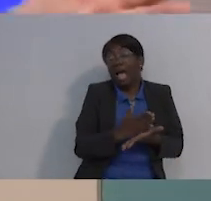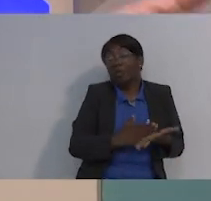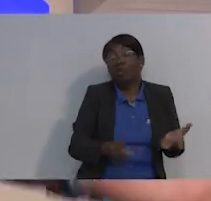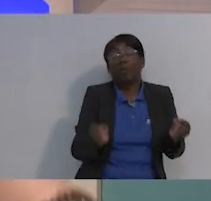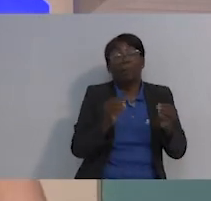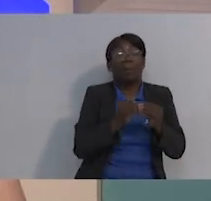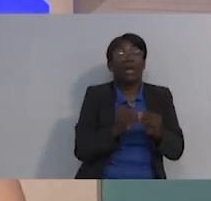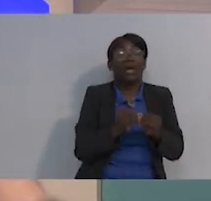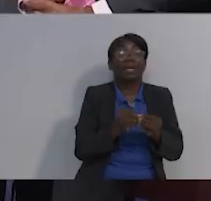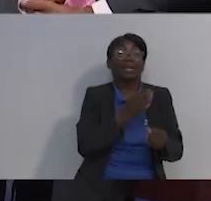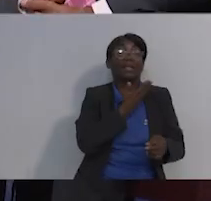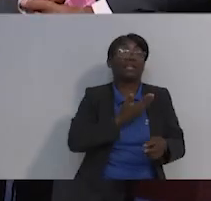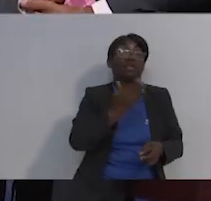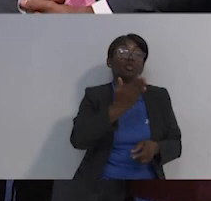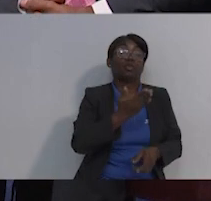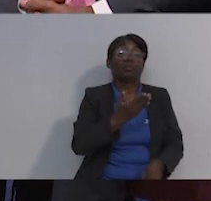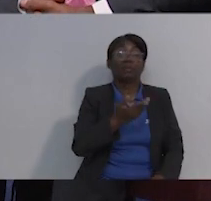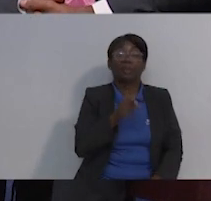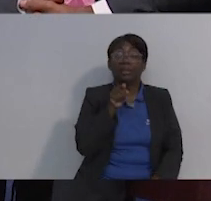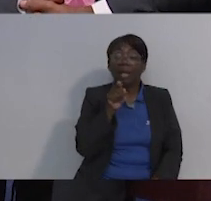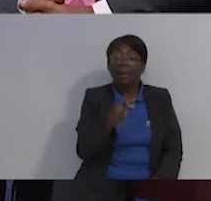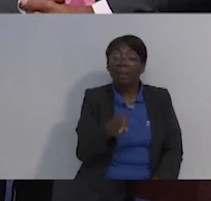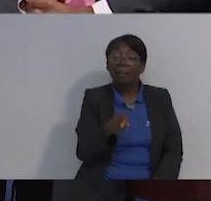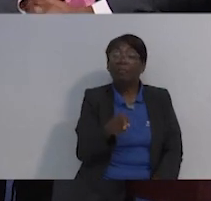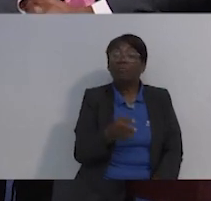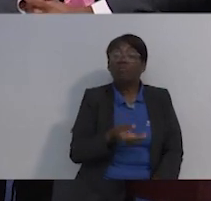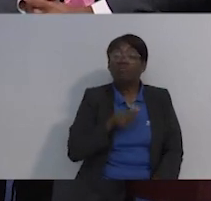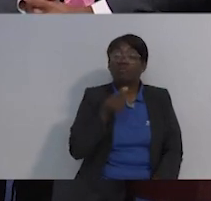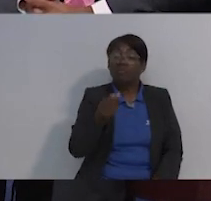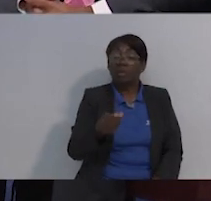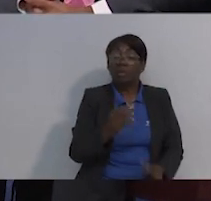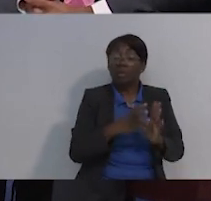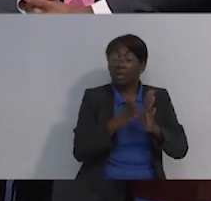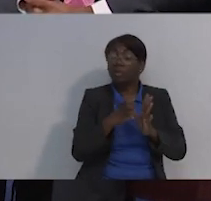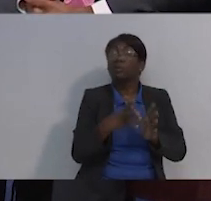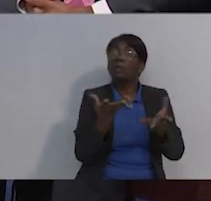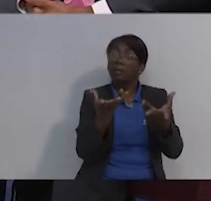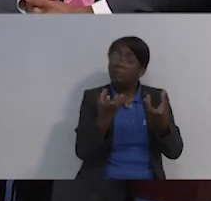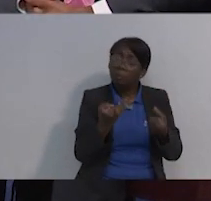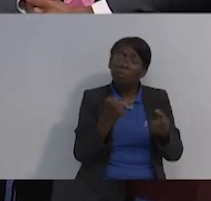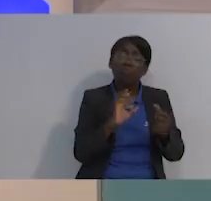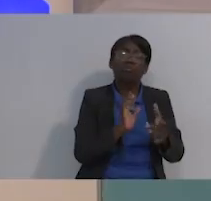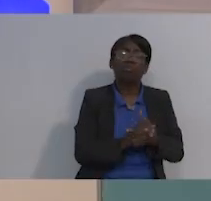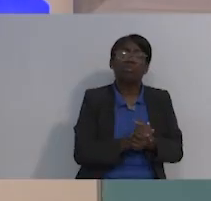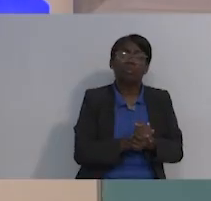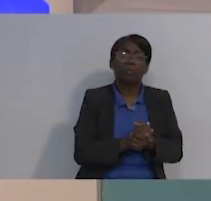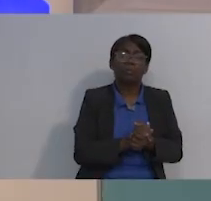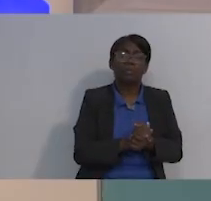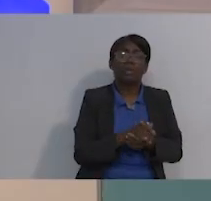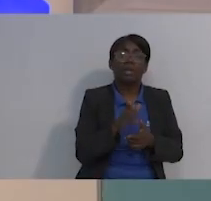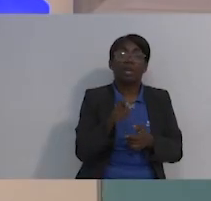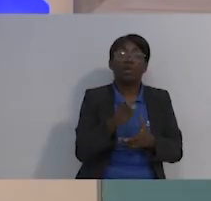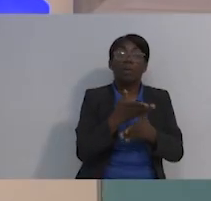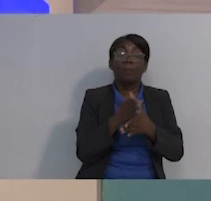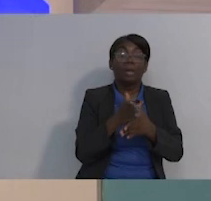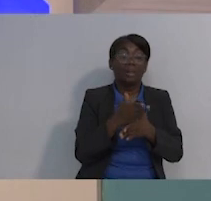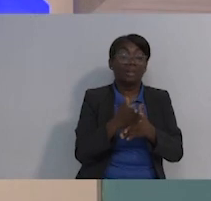a ellos y lo hemos visto en lo que ha compartido Julieta, lo que ha compartido el doctor Domínguez. Entonces